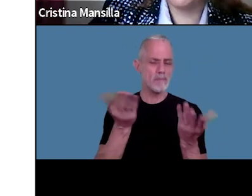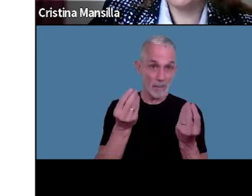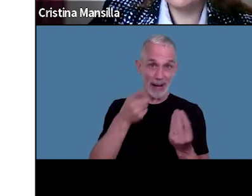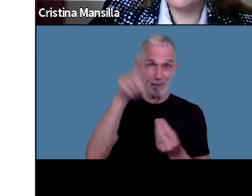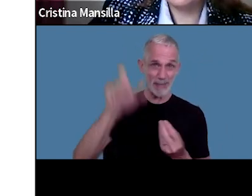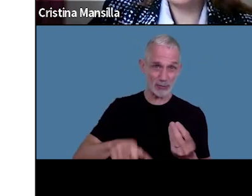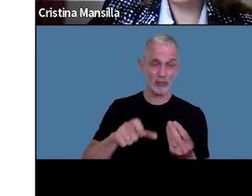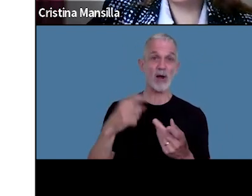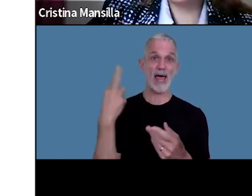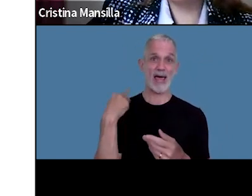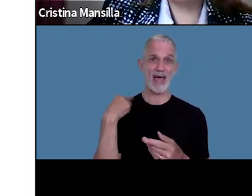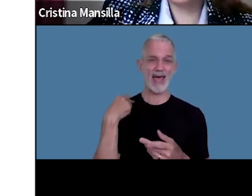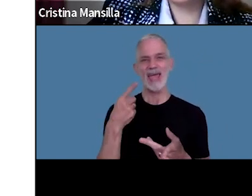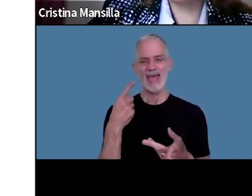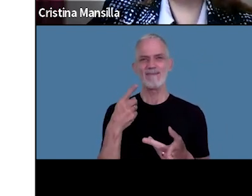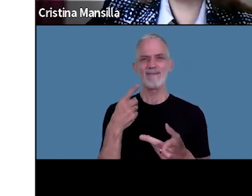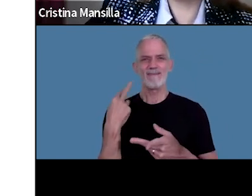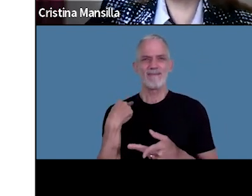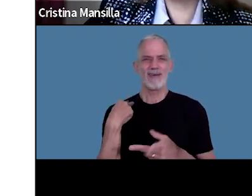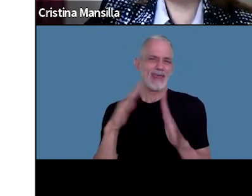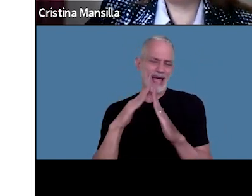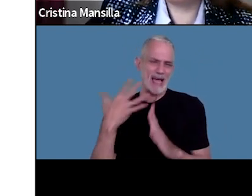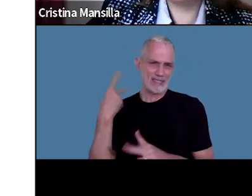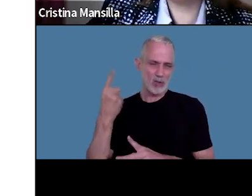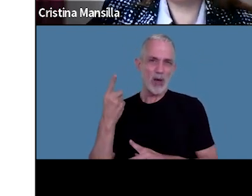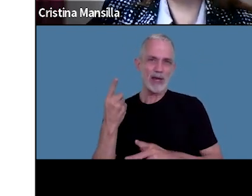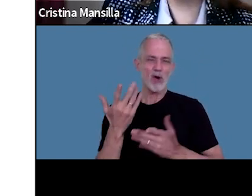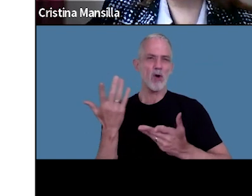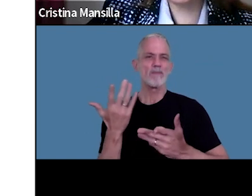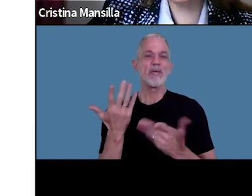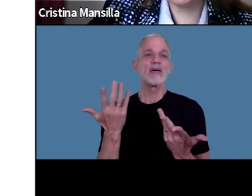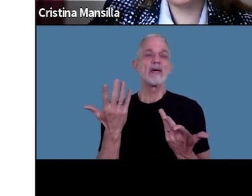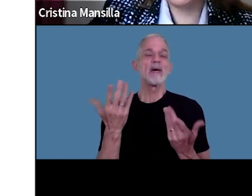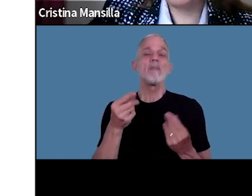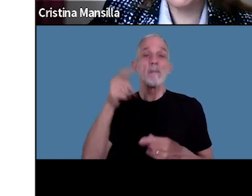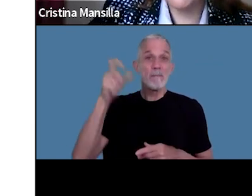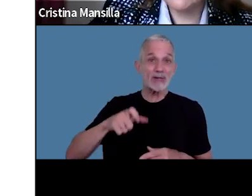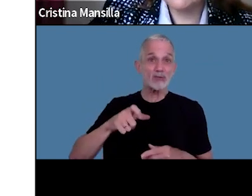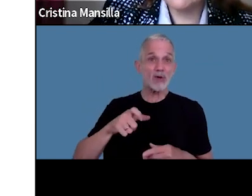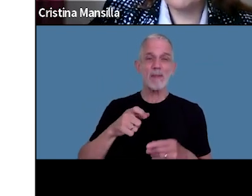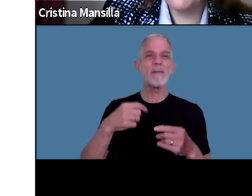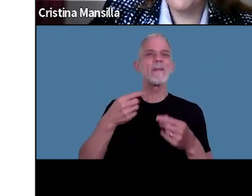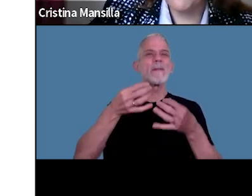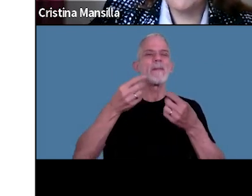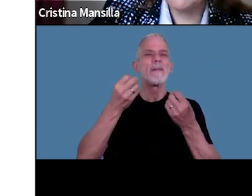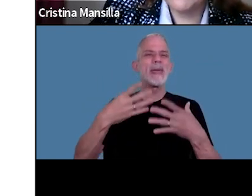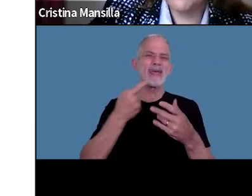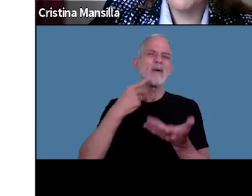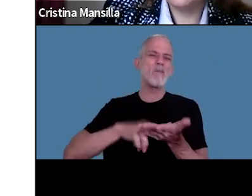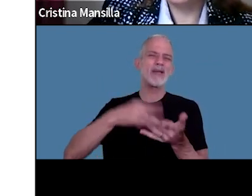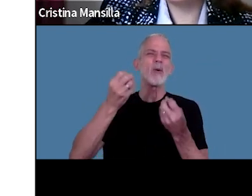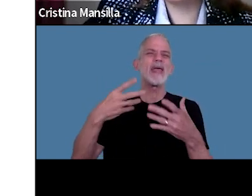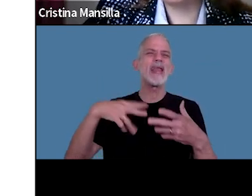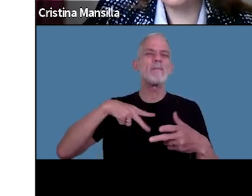empleador que no fueren no fueren sujetos de bienes personales en el periodo dos mil